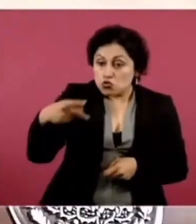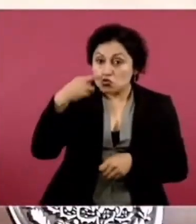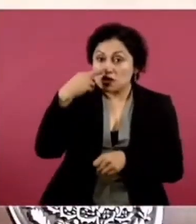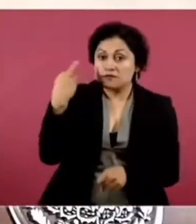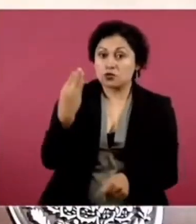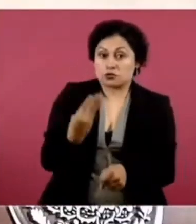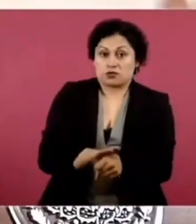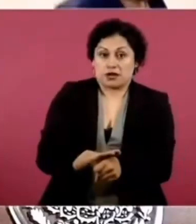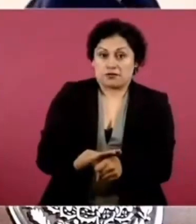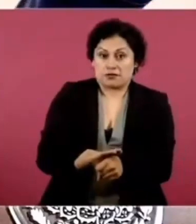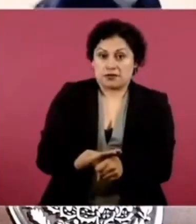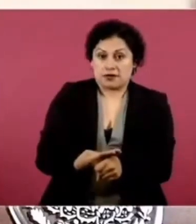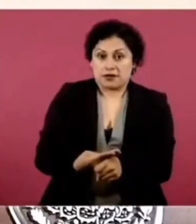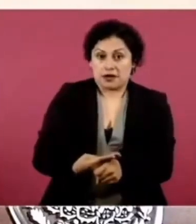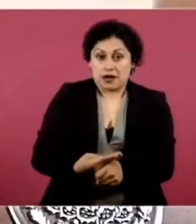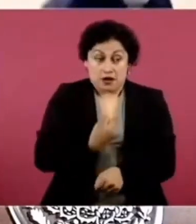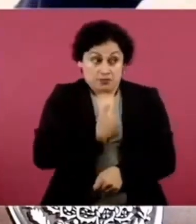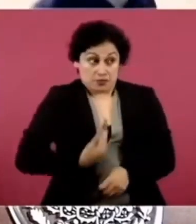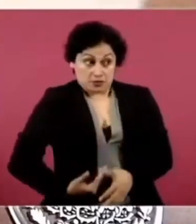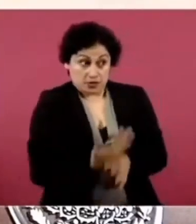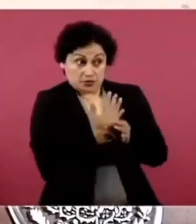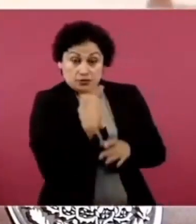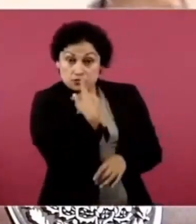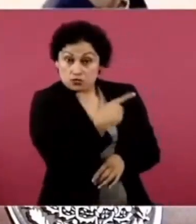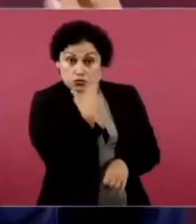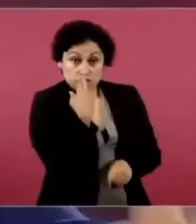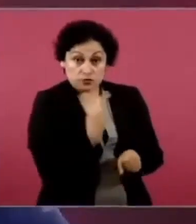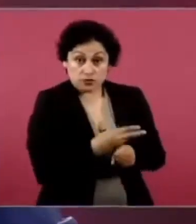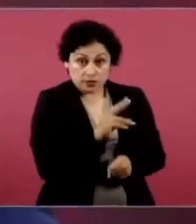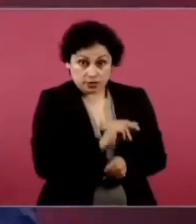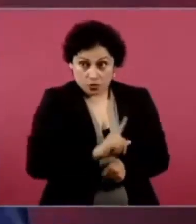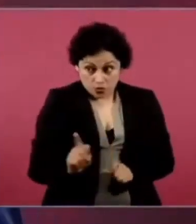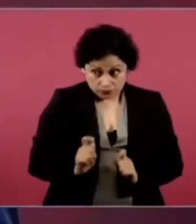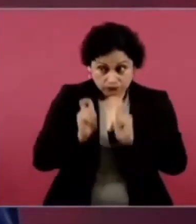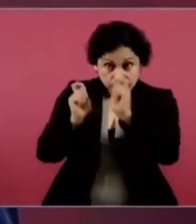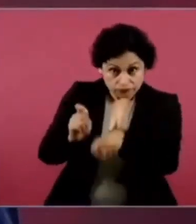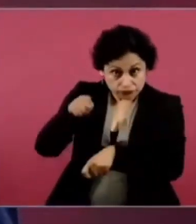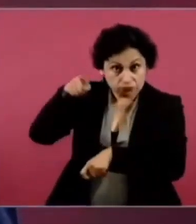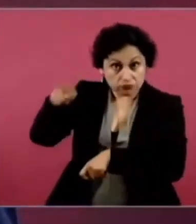Que es un asunto. Que corresponde al Poder Judicial.